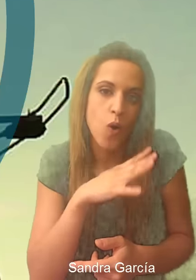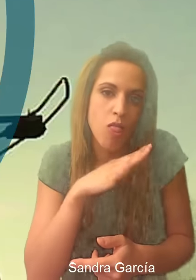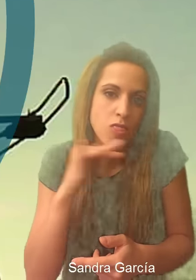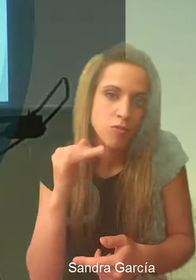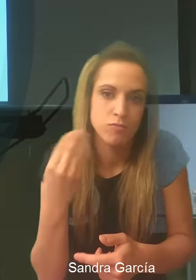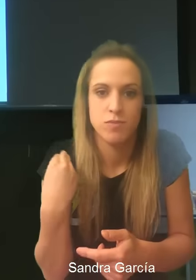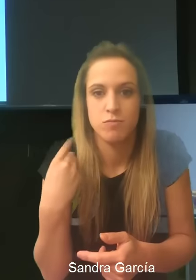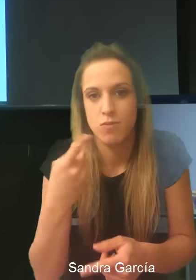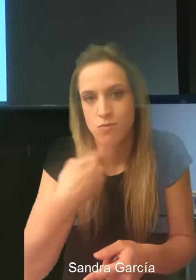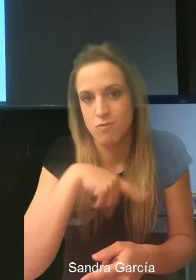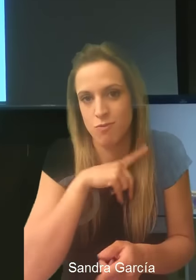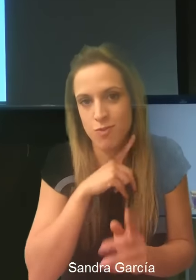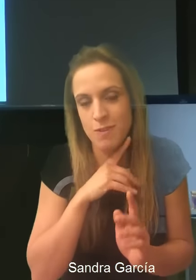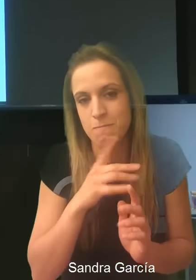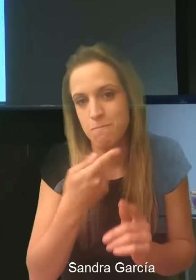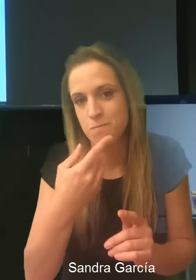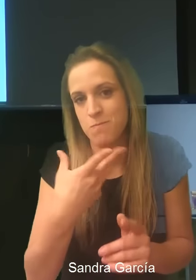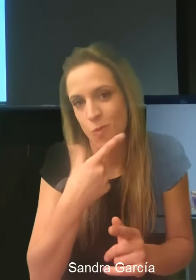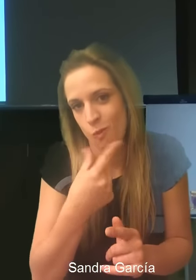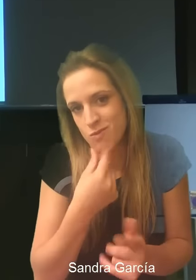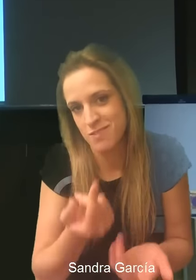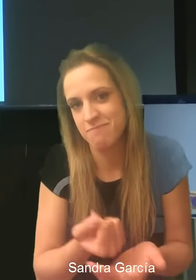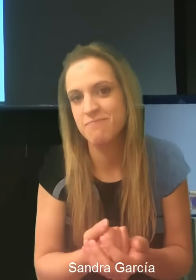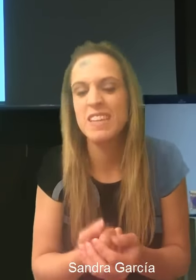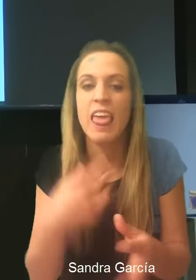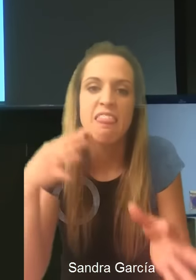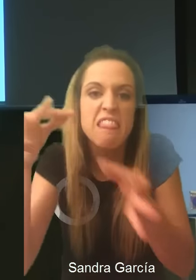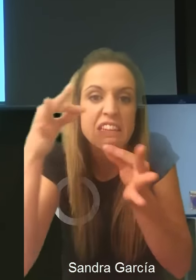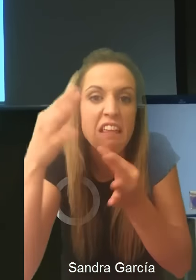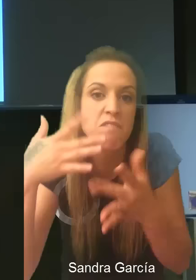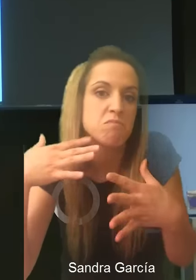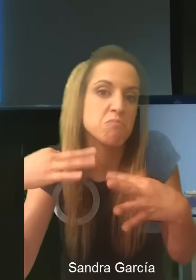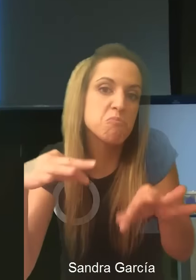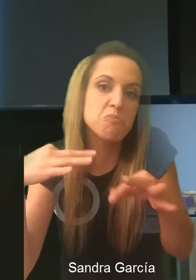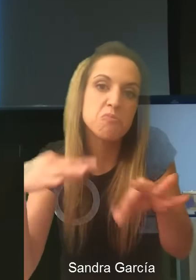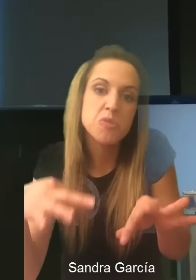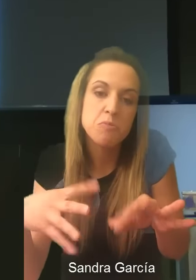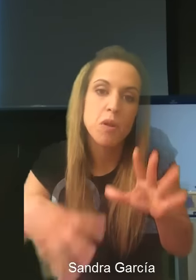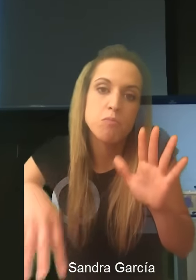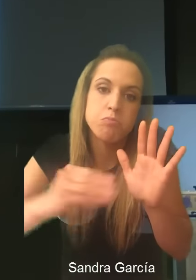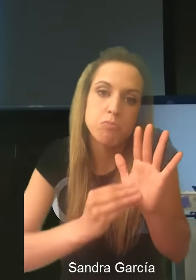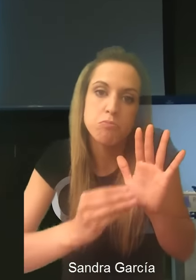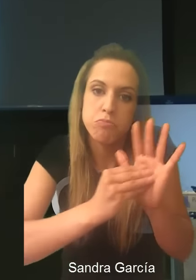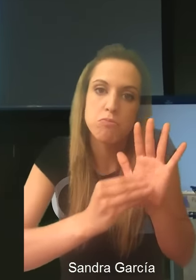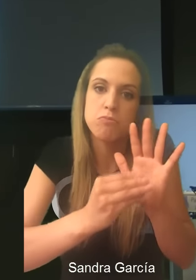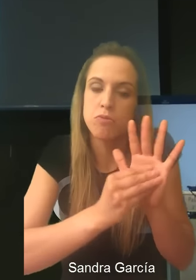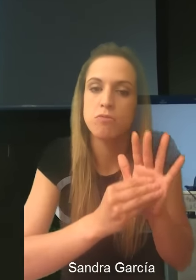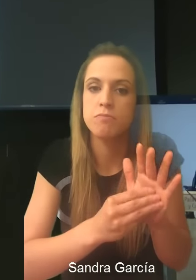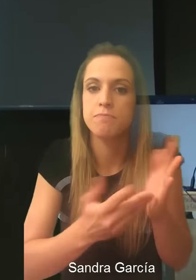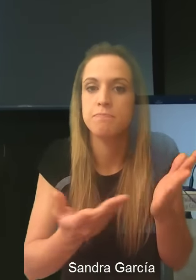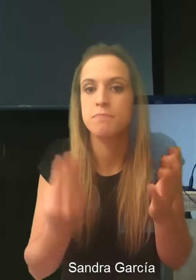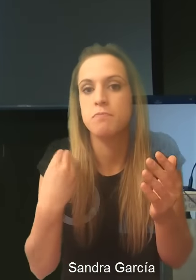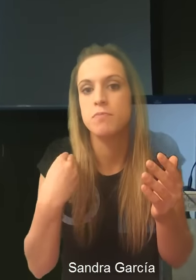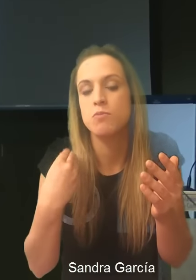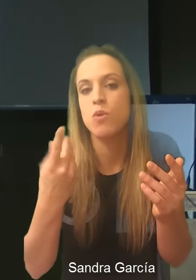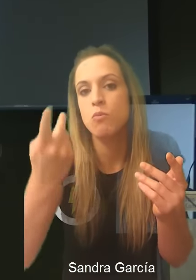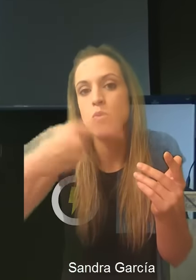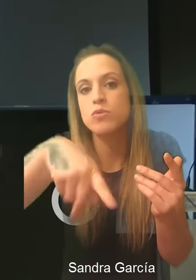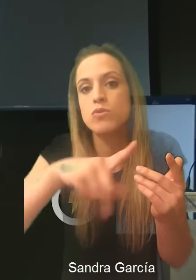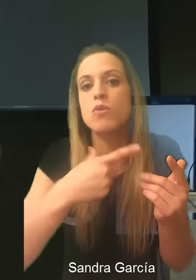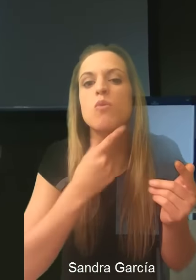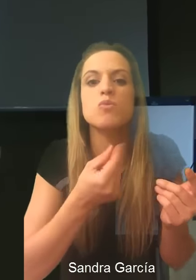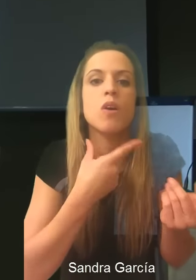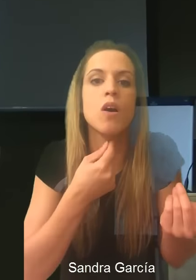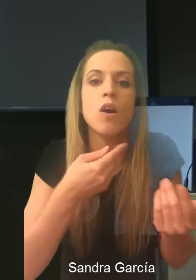como nos gusta. Incorporamos detalles, pues, muy simples, como os gustaría a vosotros entrar a una